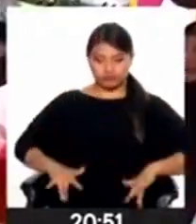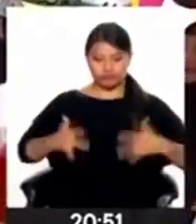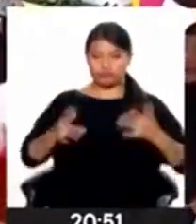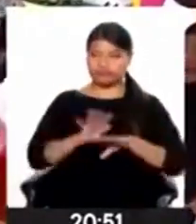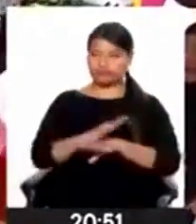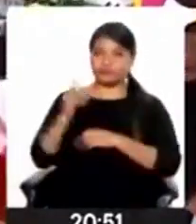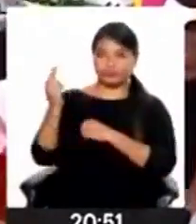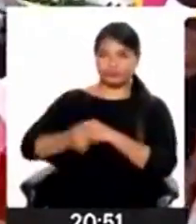ropa interior. ¡Gracias! ¡Gracias!